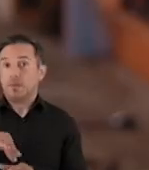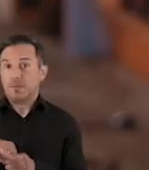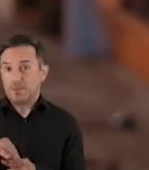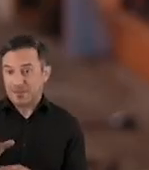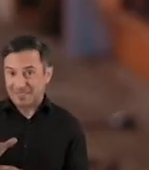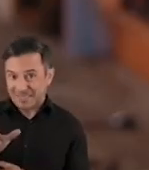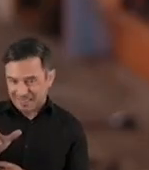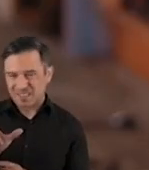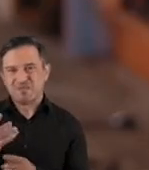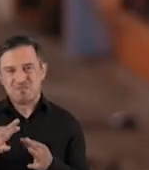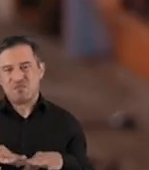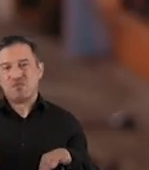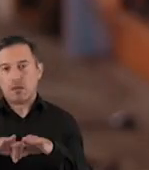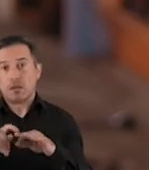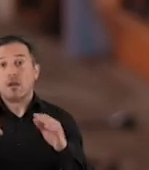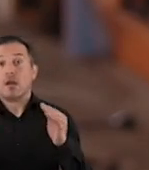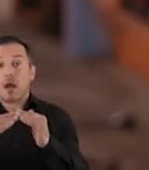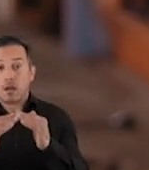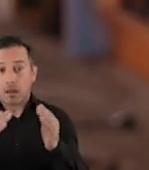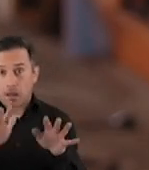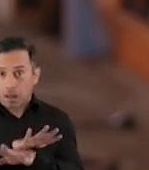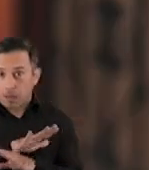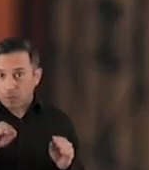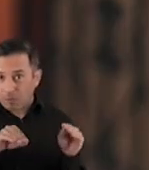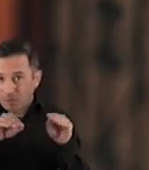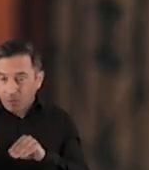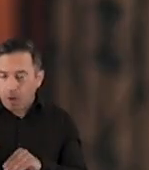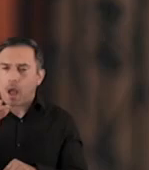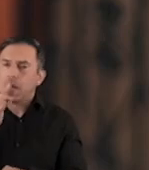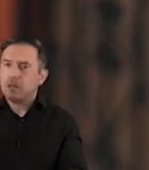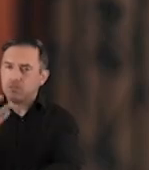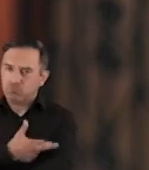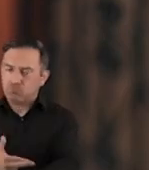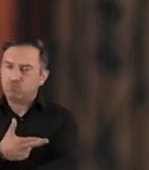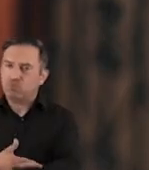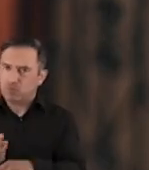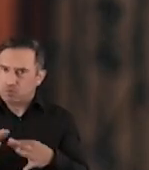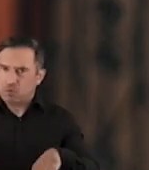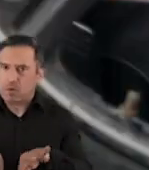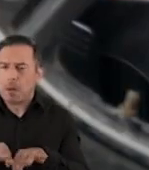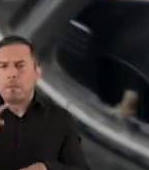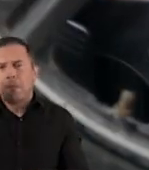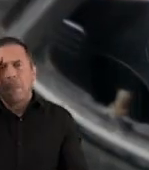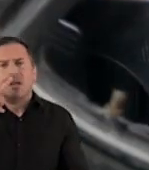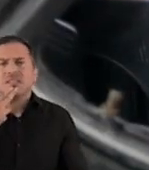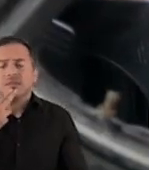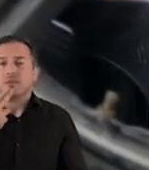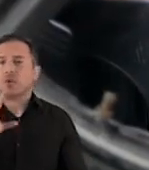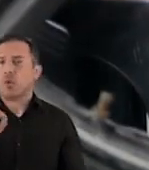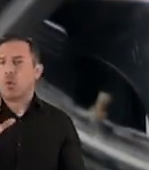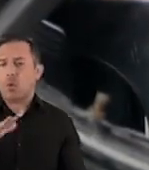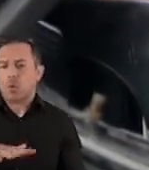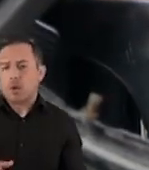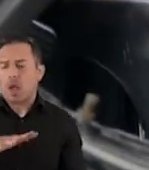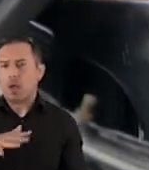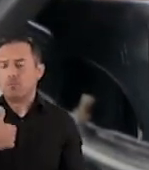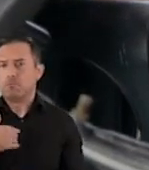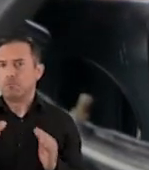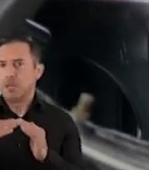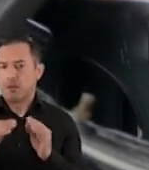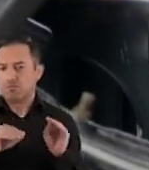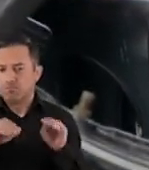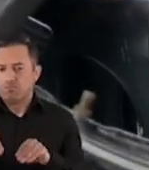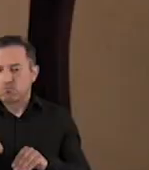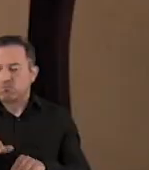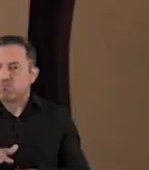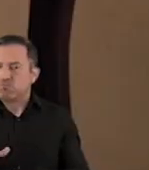es valioso actualizar la dirección ante el INE porque con ello puedo tomar decisiones para mi colonia y tener una mejor